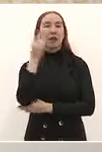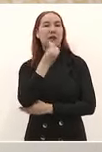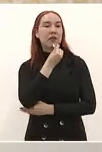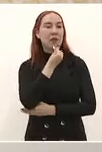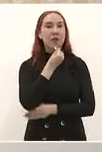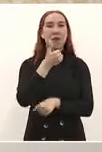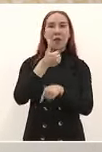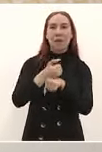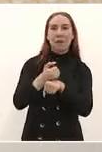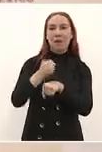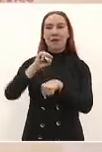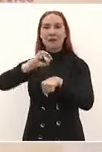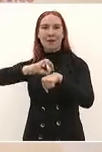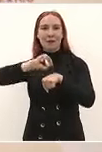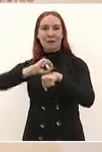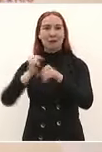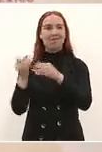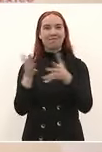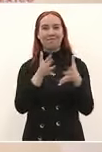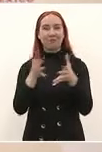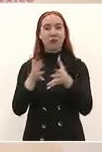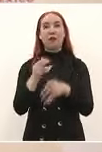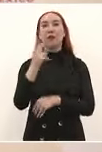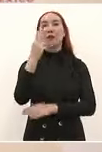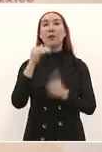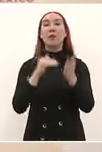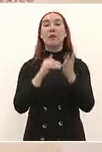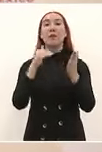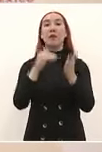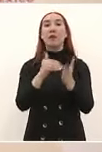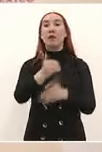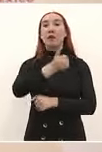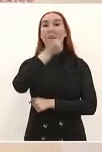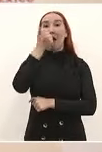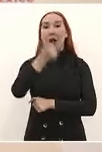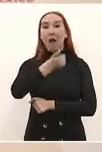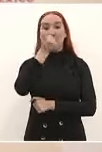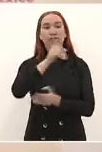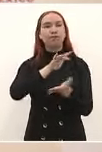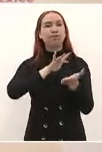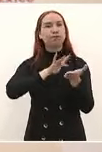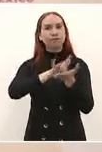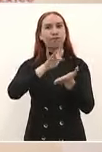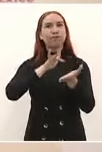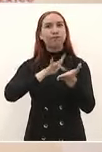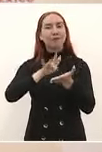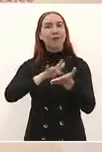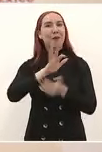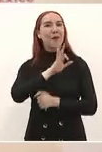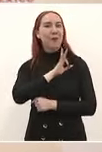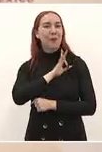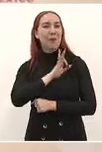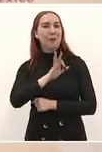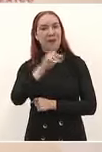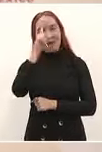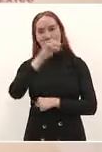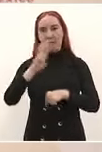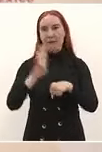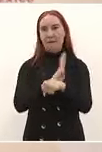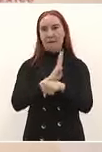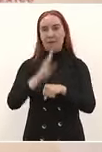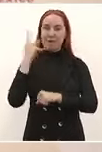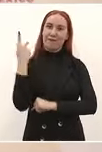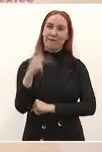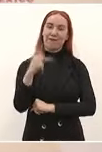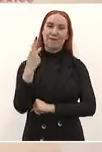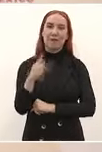secundaria llegando alrededor de 2 millones de estudiantes más que se comenzarán a beneficiar a partir de los